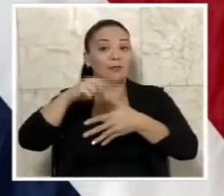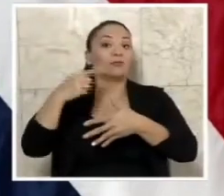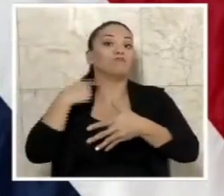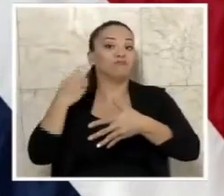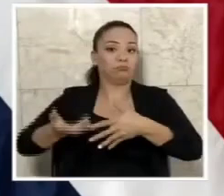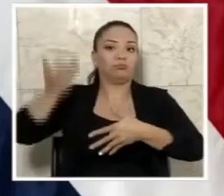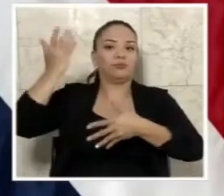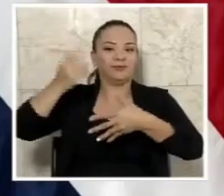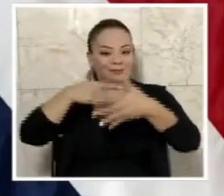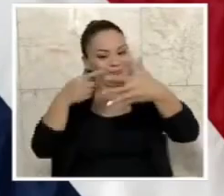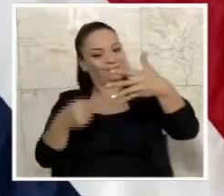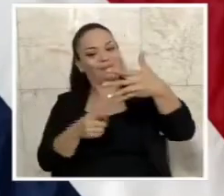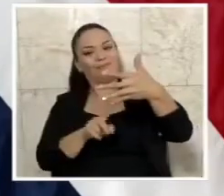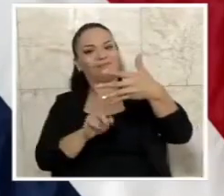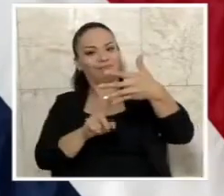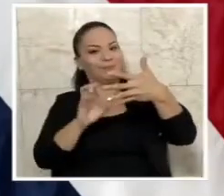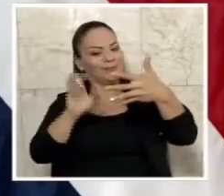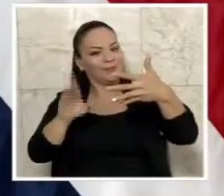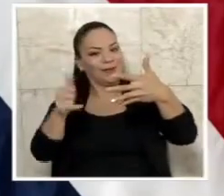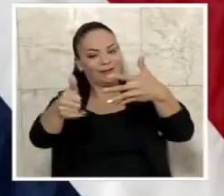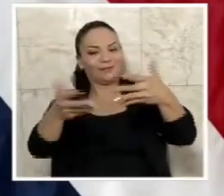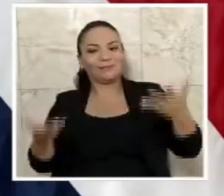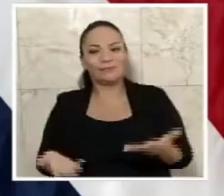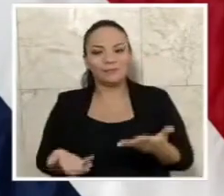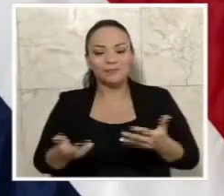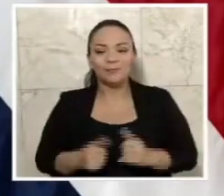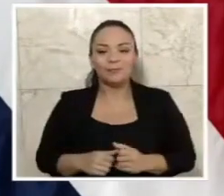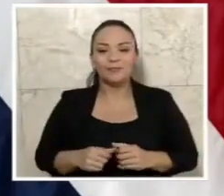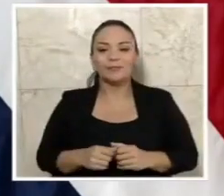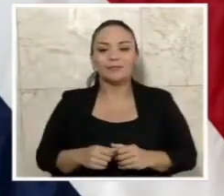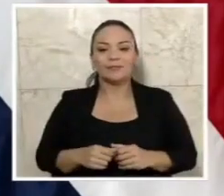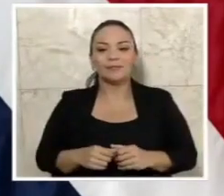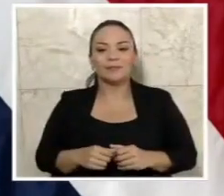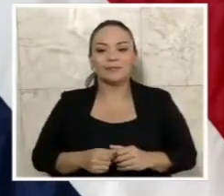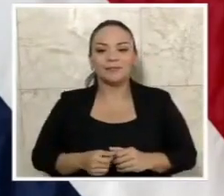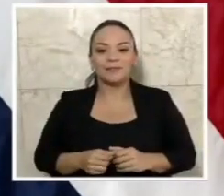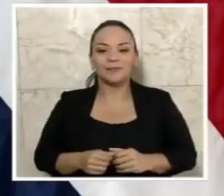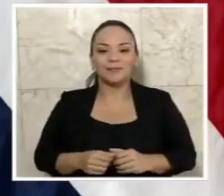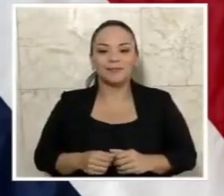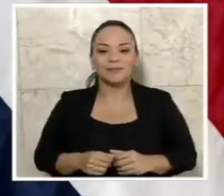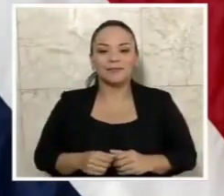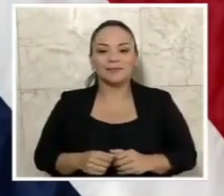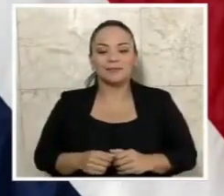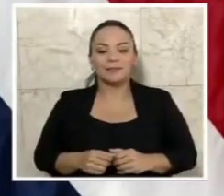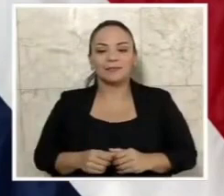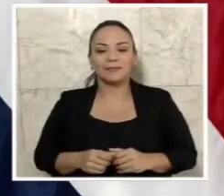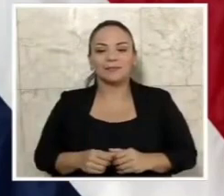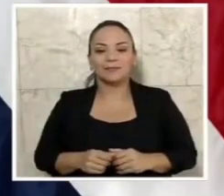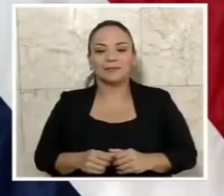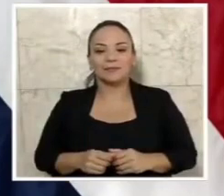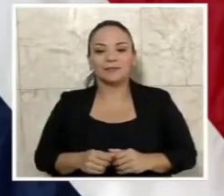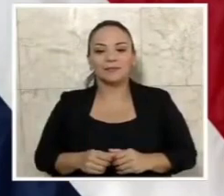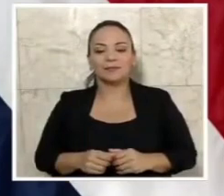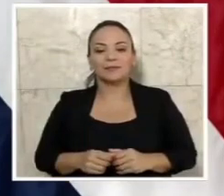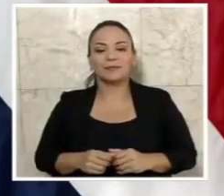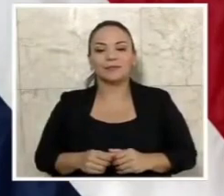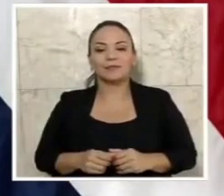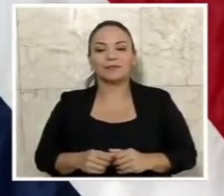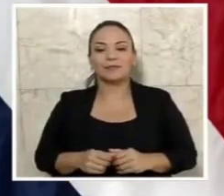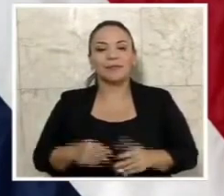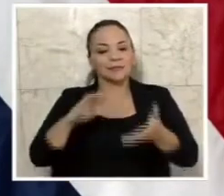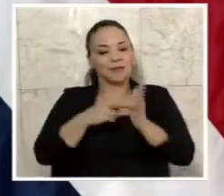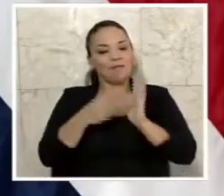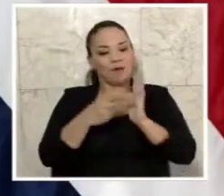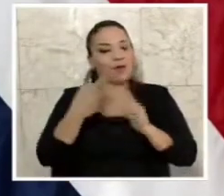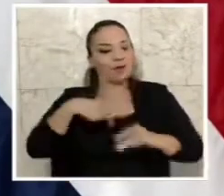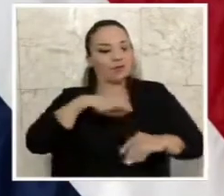Entonces, no sólo jugamos en las grandes